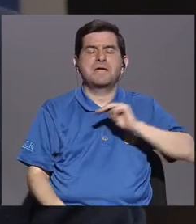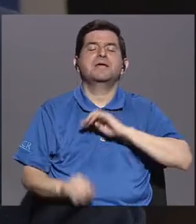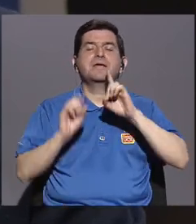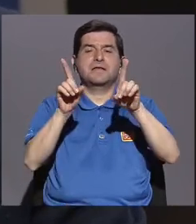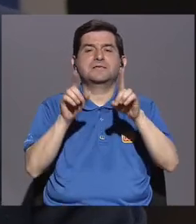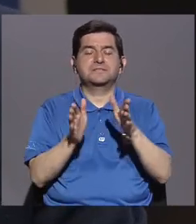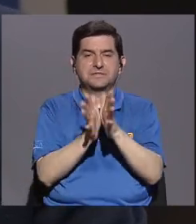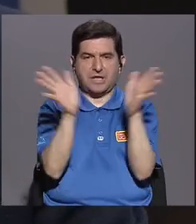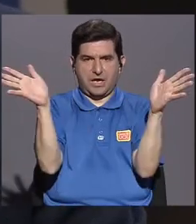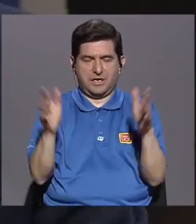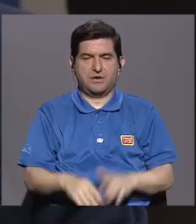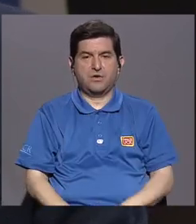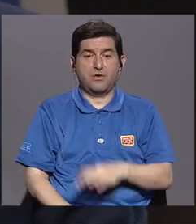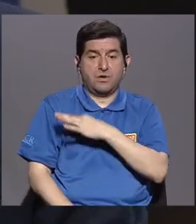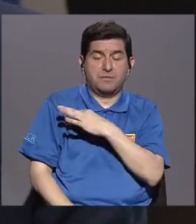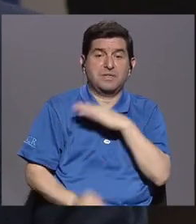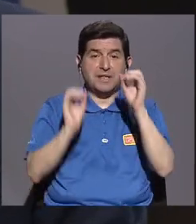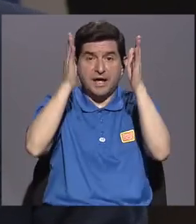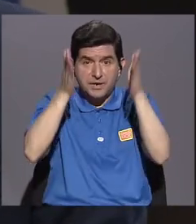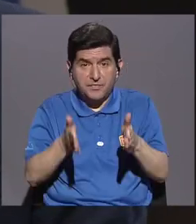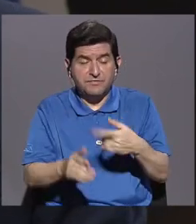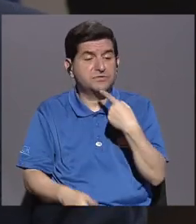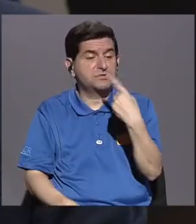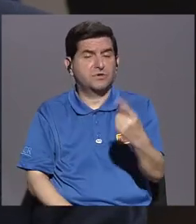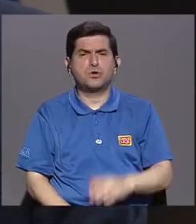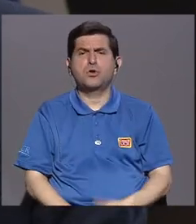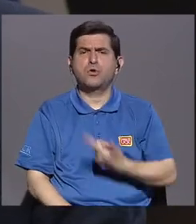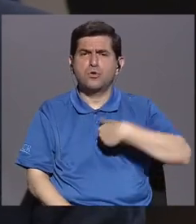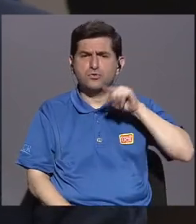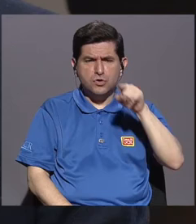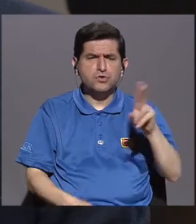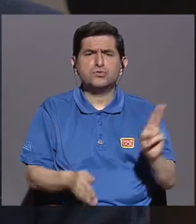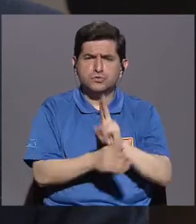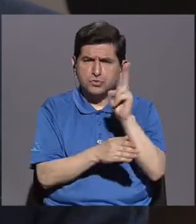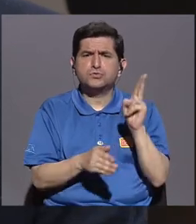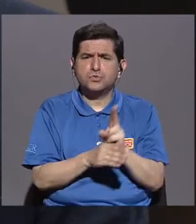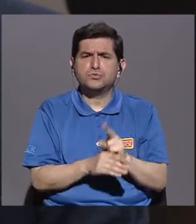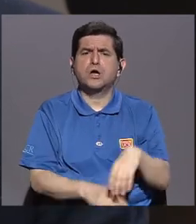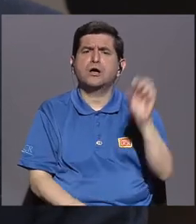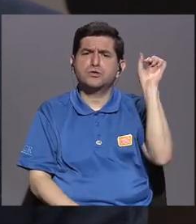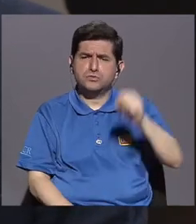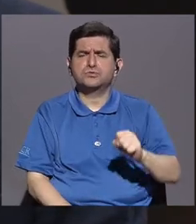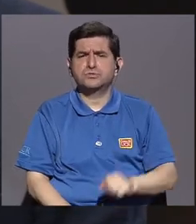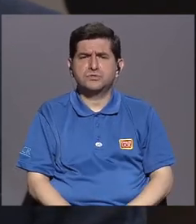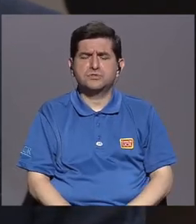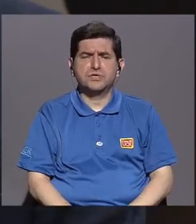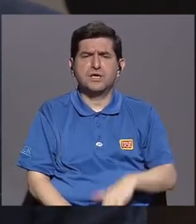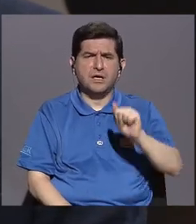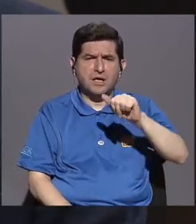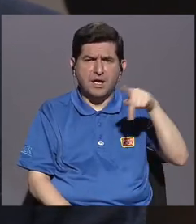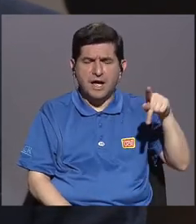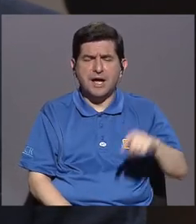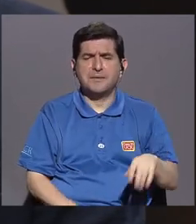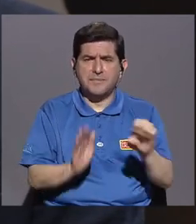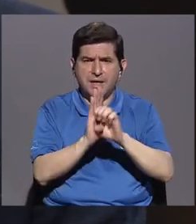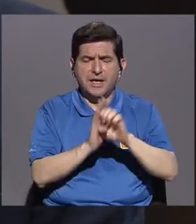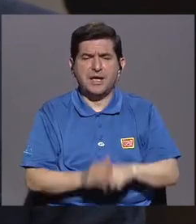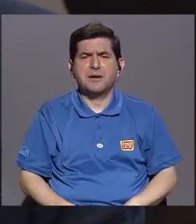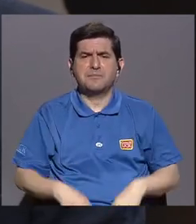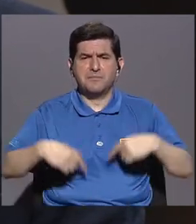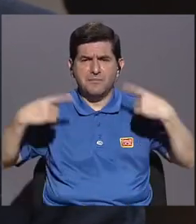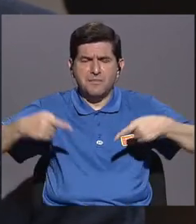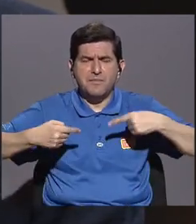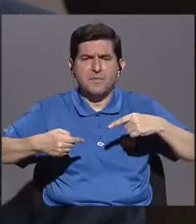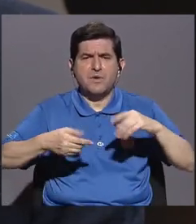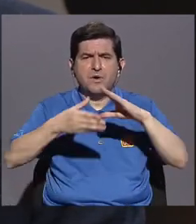de Educación Pública, que invite a los docentes a decir, bueno, podemos usar este aparato, sí, para utilizar aplicaciones como la carretica cuentera, pero